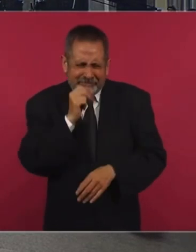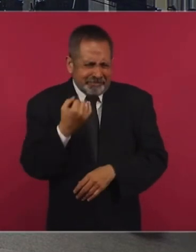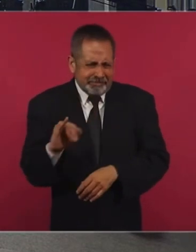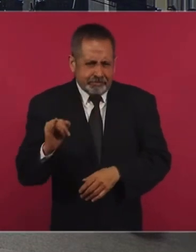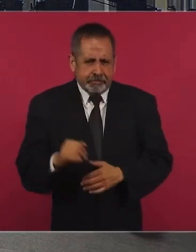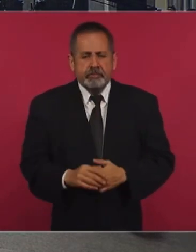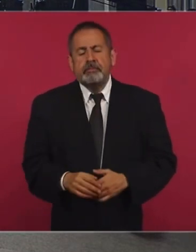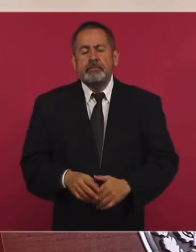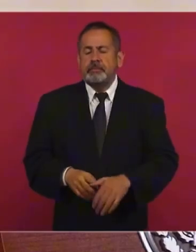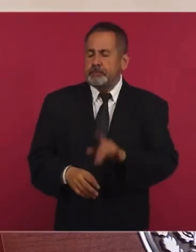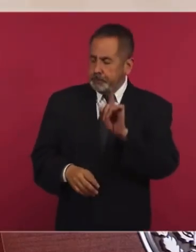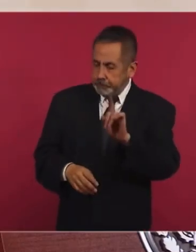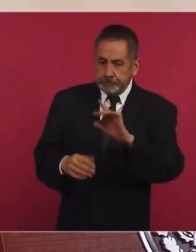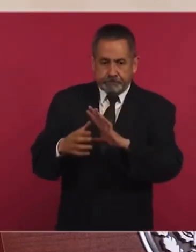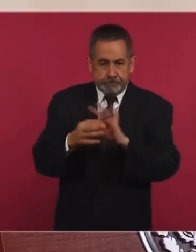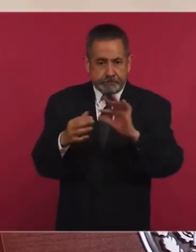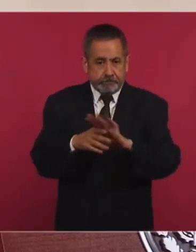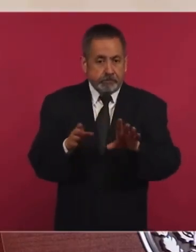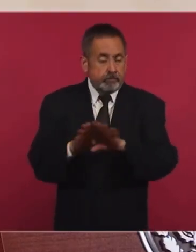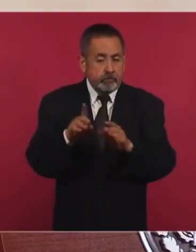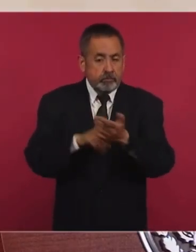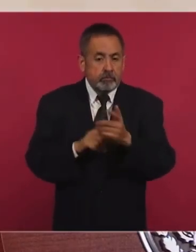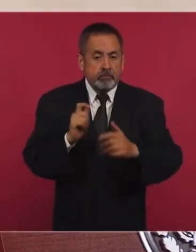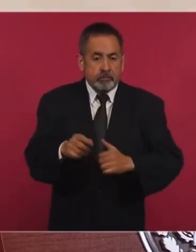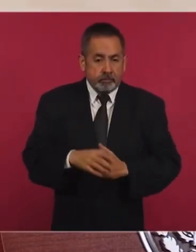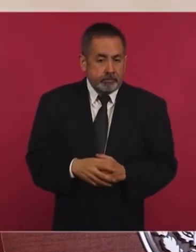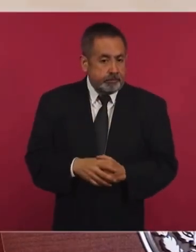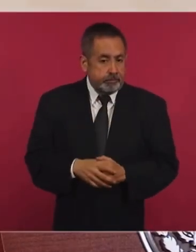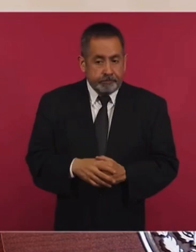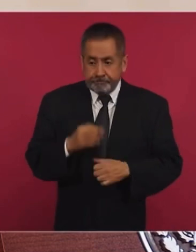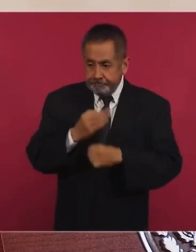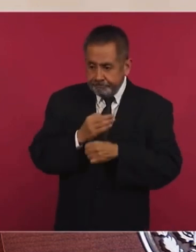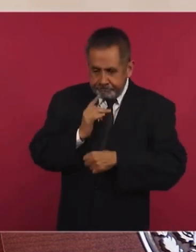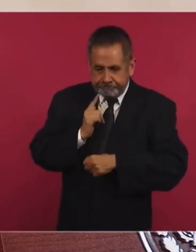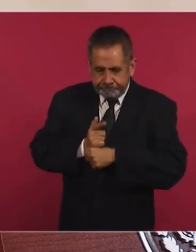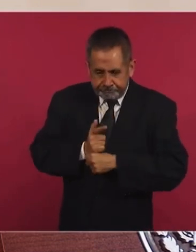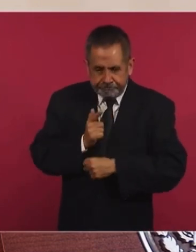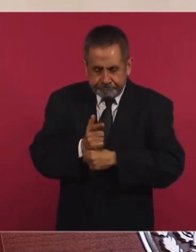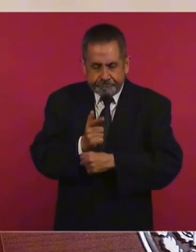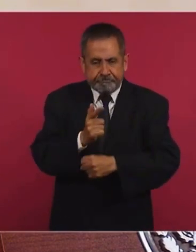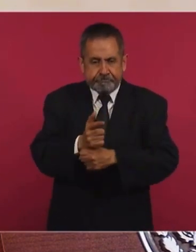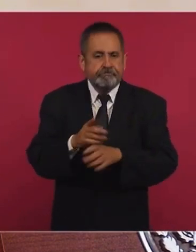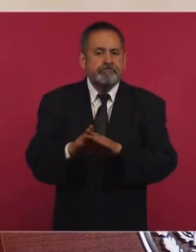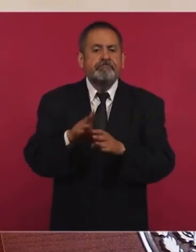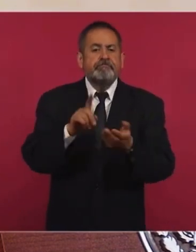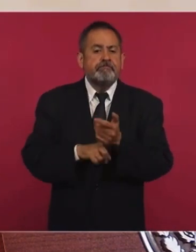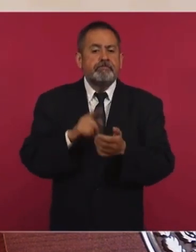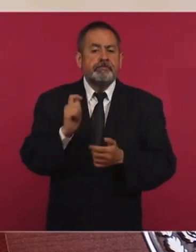se ha logrado ha sido porque han habido